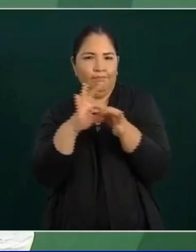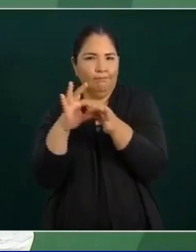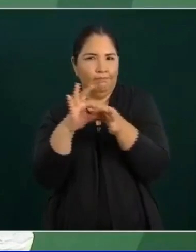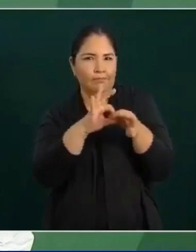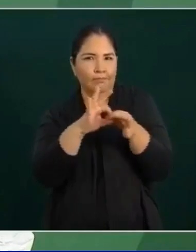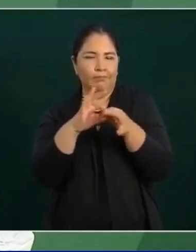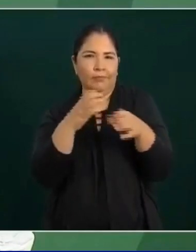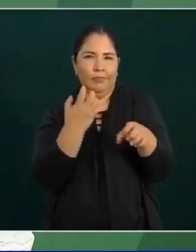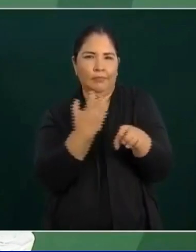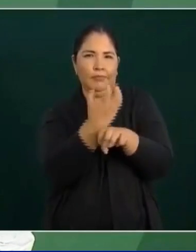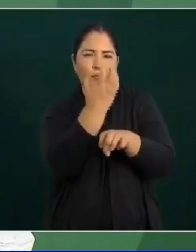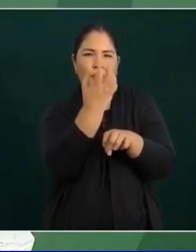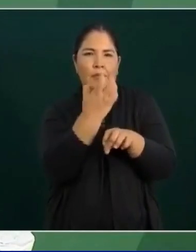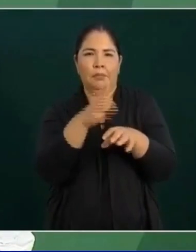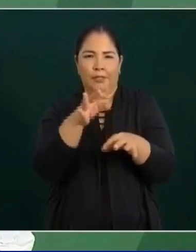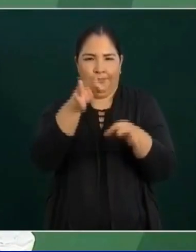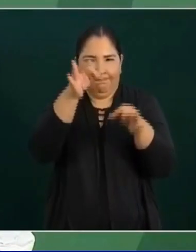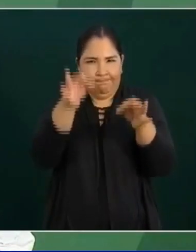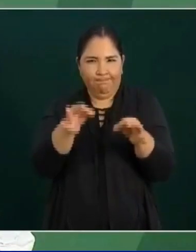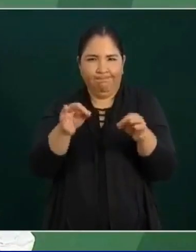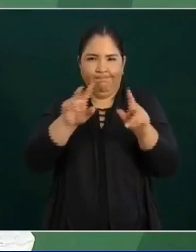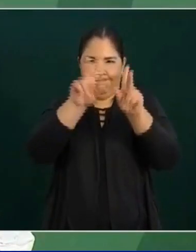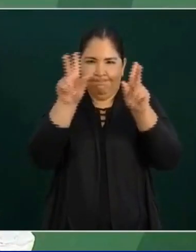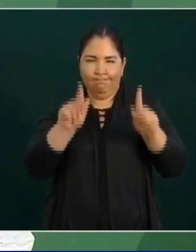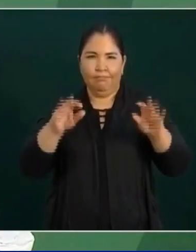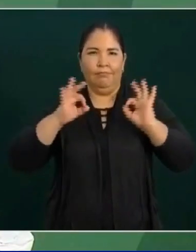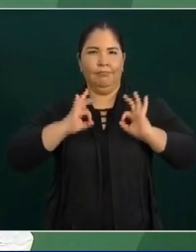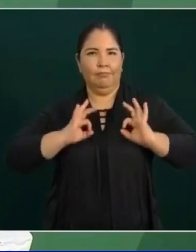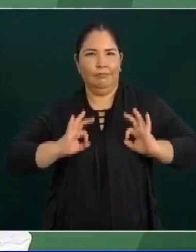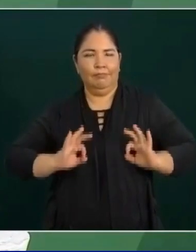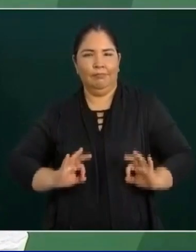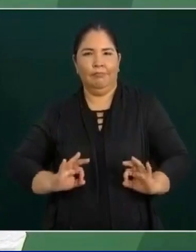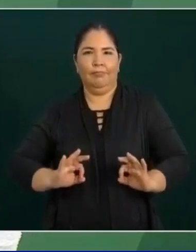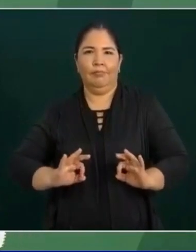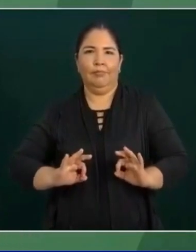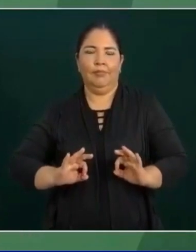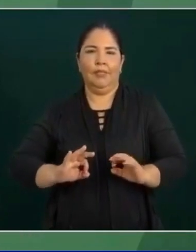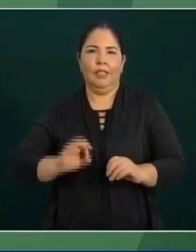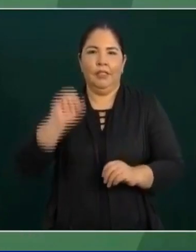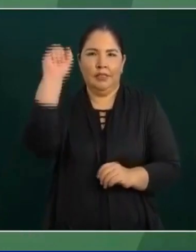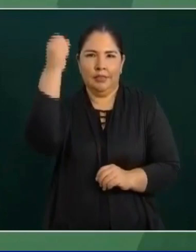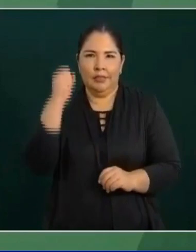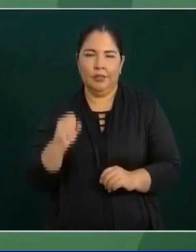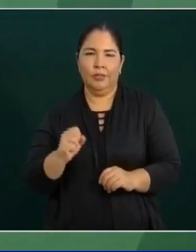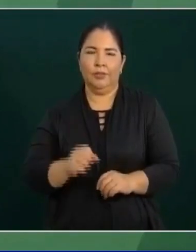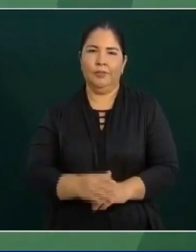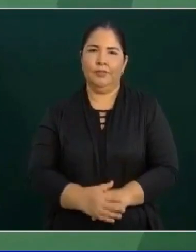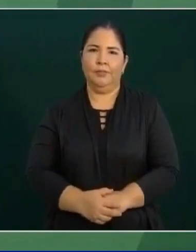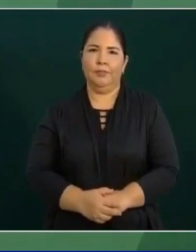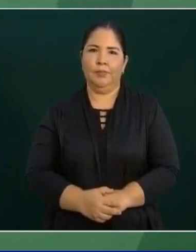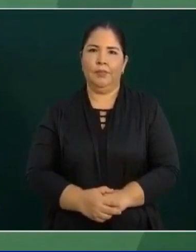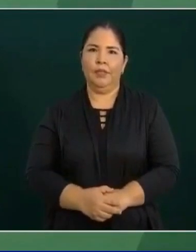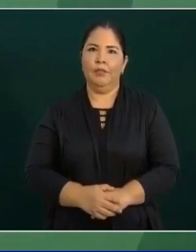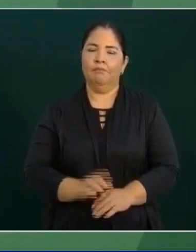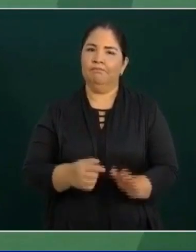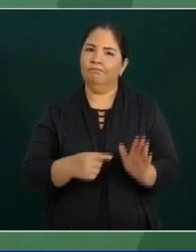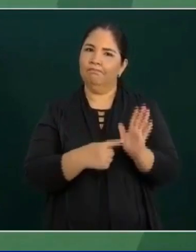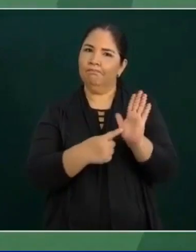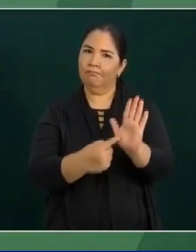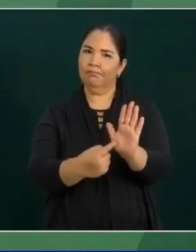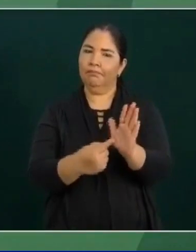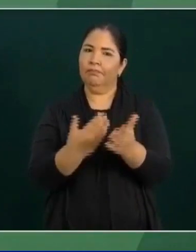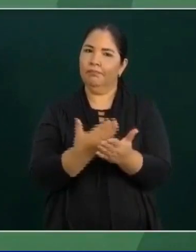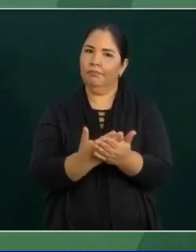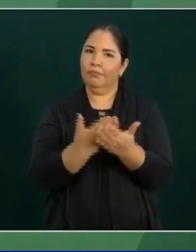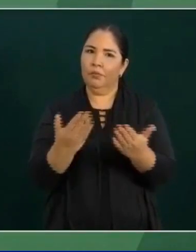para garantizar la paz y la tranquilidad en Sinaloa. si les parece abrimos